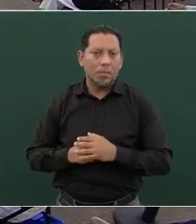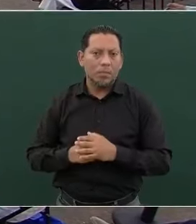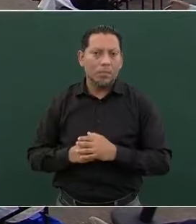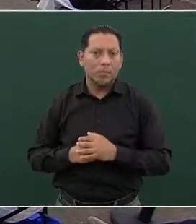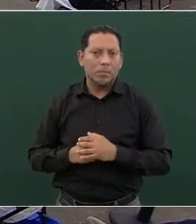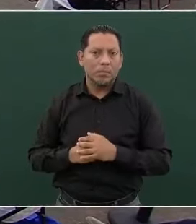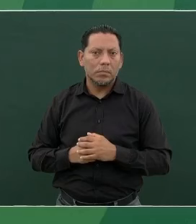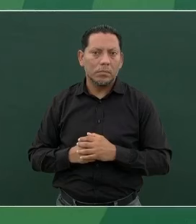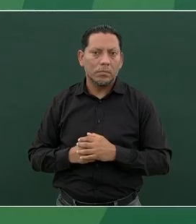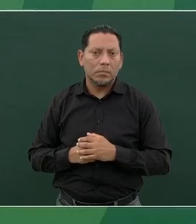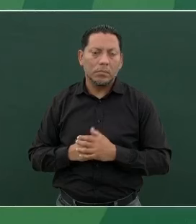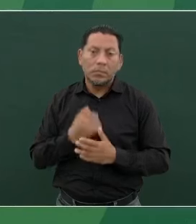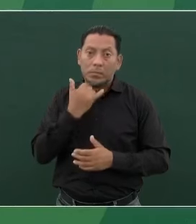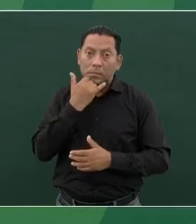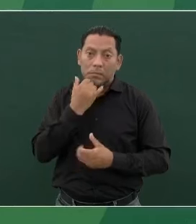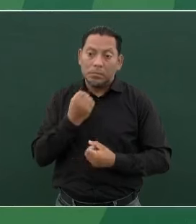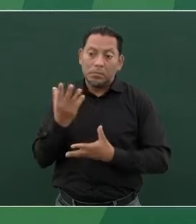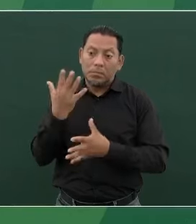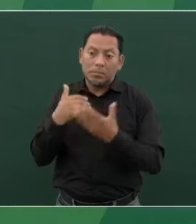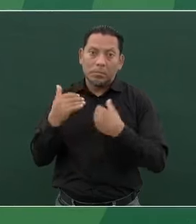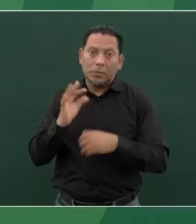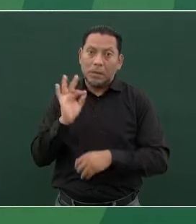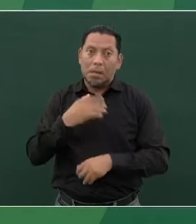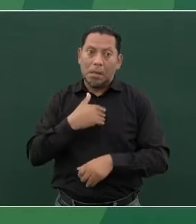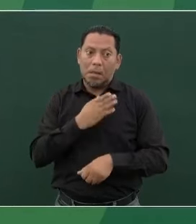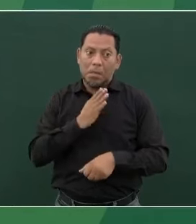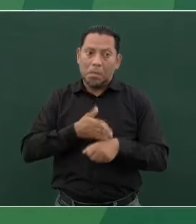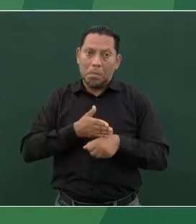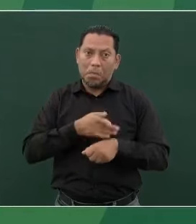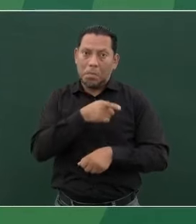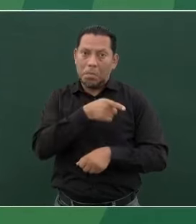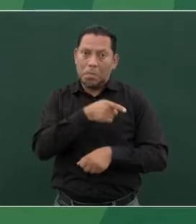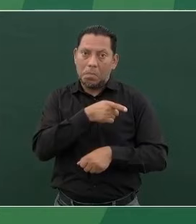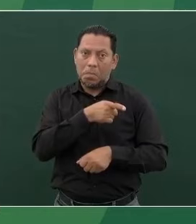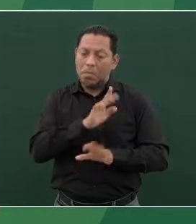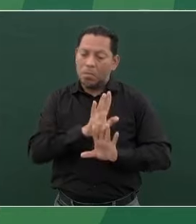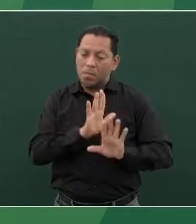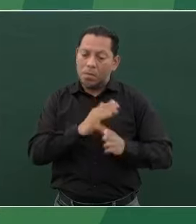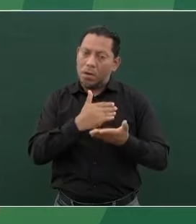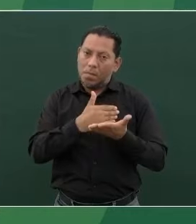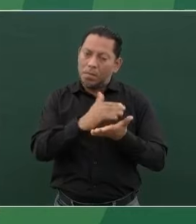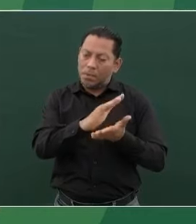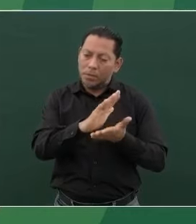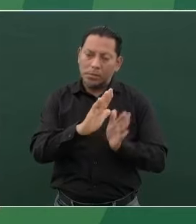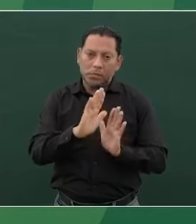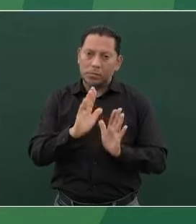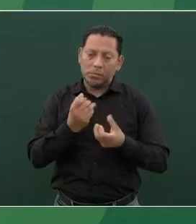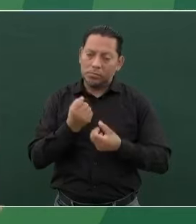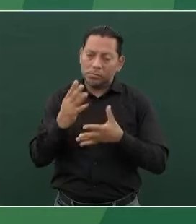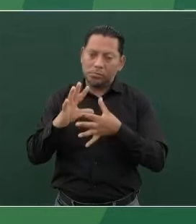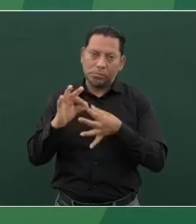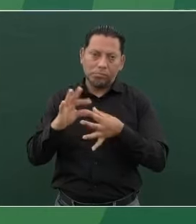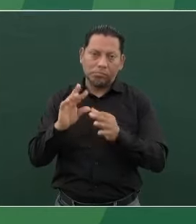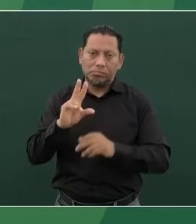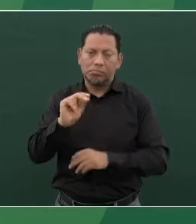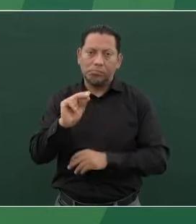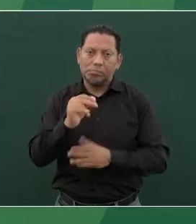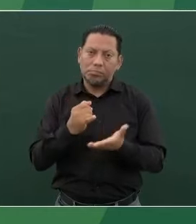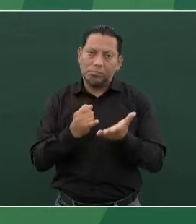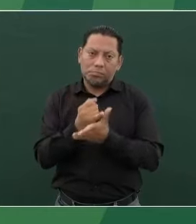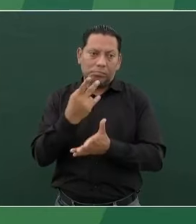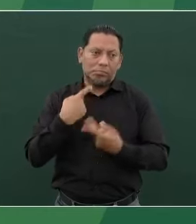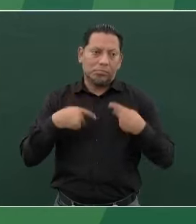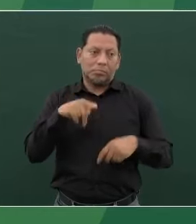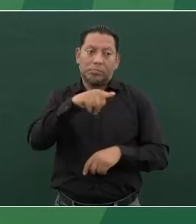No hablo porque no me vayan a sancionar, eso es la gente que lo decide.